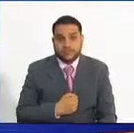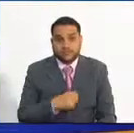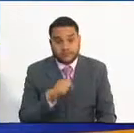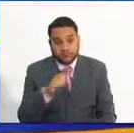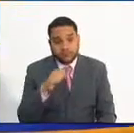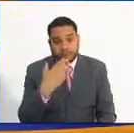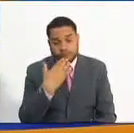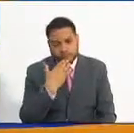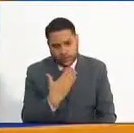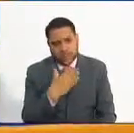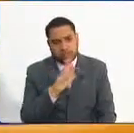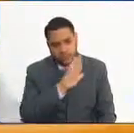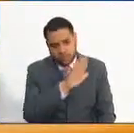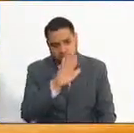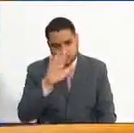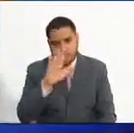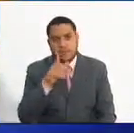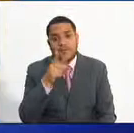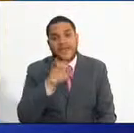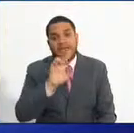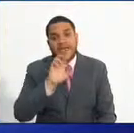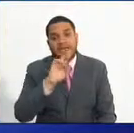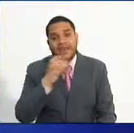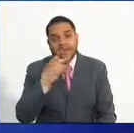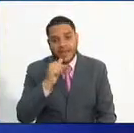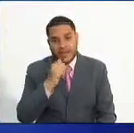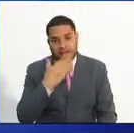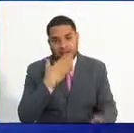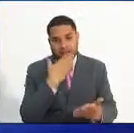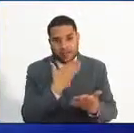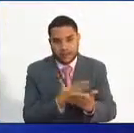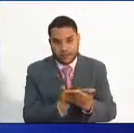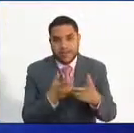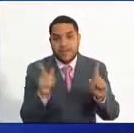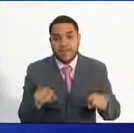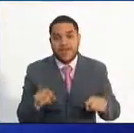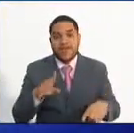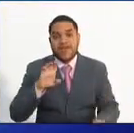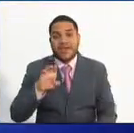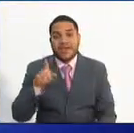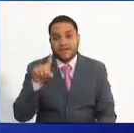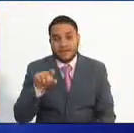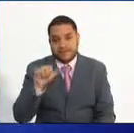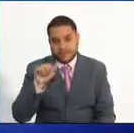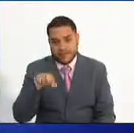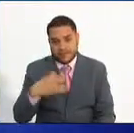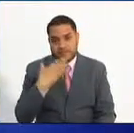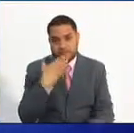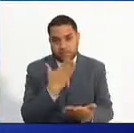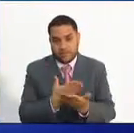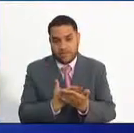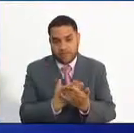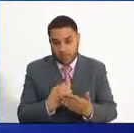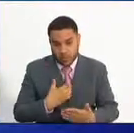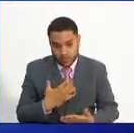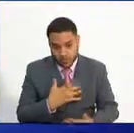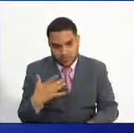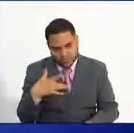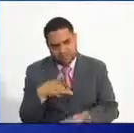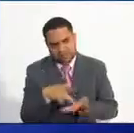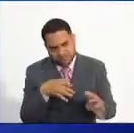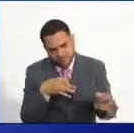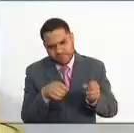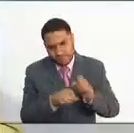A ustedes, muchísimas gracias, a usted, Erika, y, obviamente, pues, a la ESAP por esta importantísima oportunidad que nos han dado. Gracias.